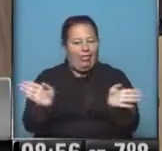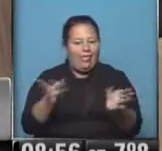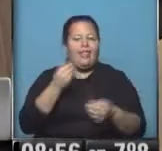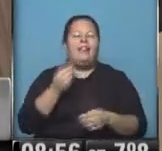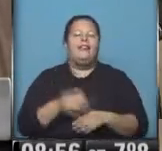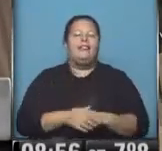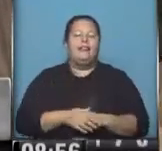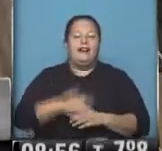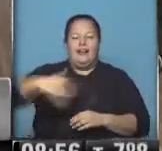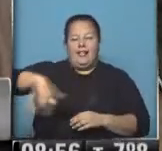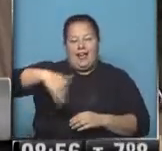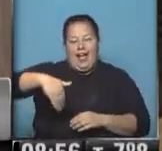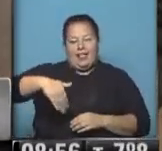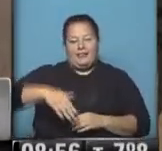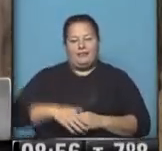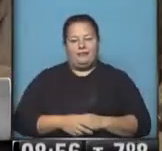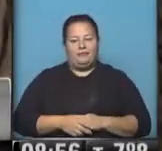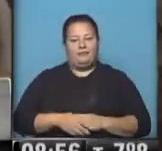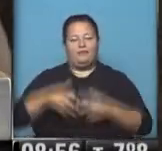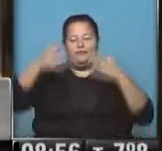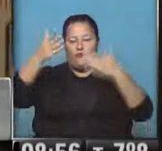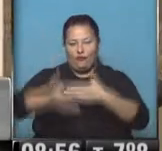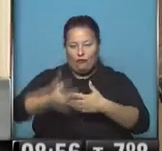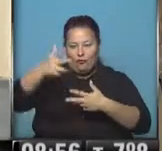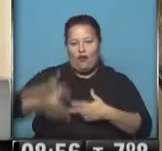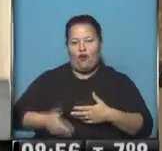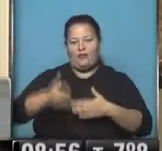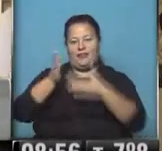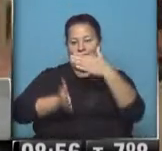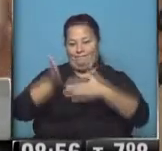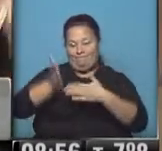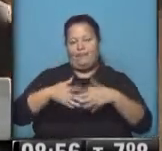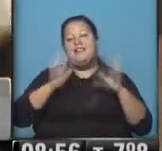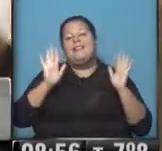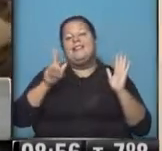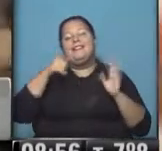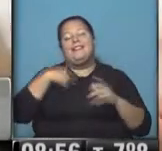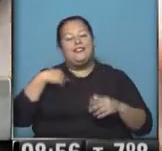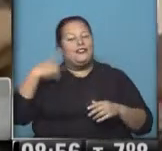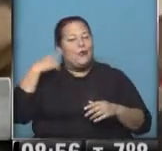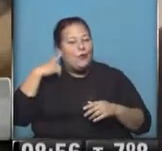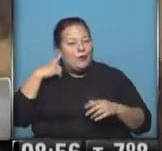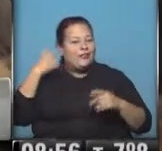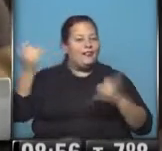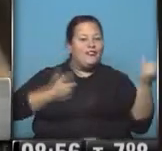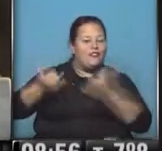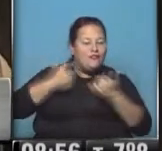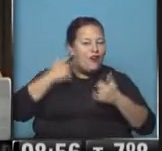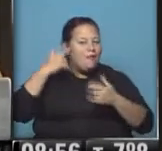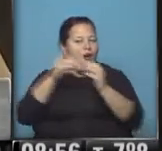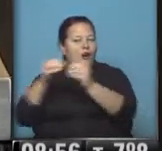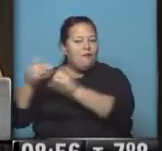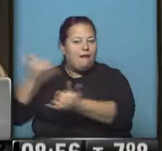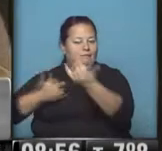la calle que corta justamente a la calle Pareja, por ahí estoy escuchando y me están informando un poco los